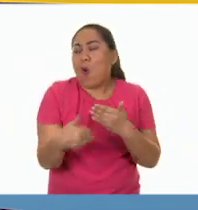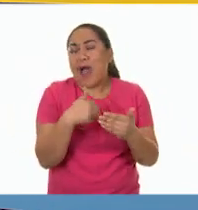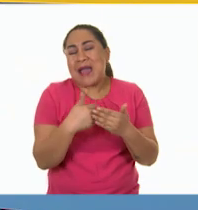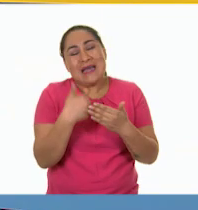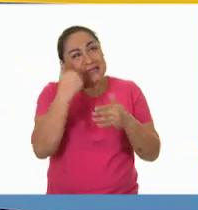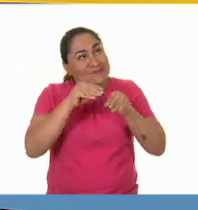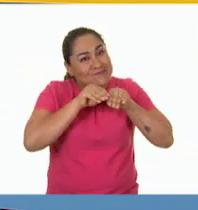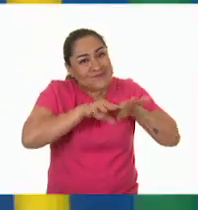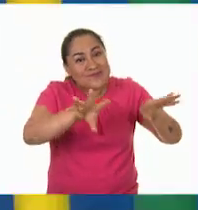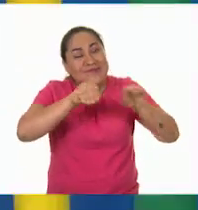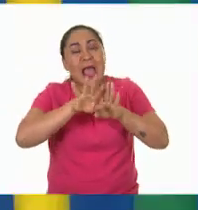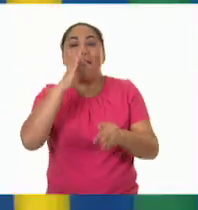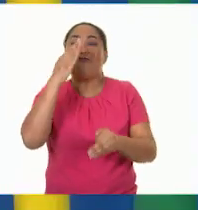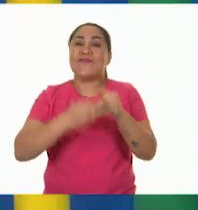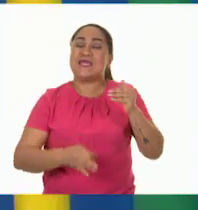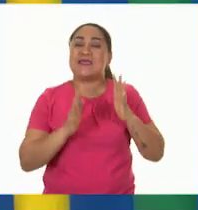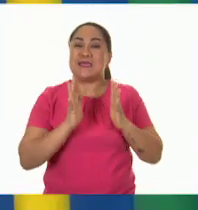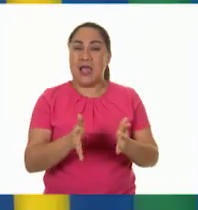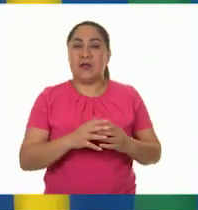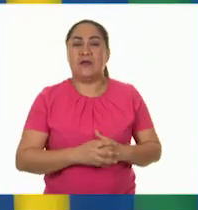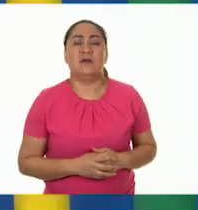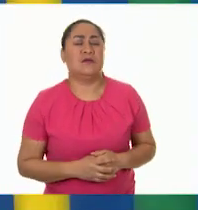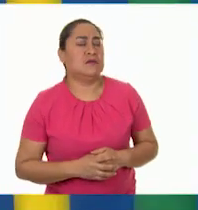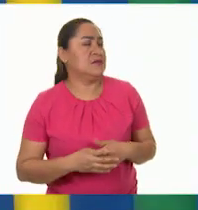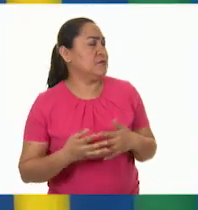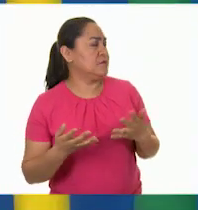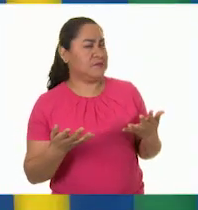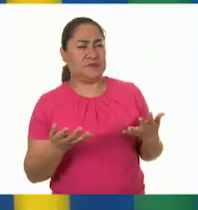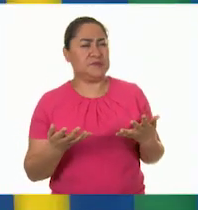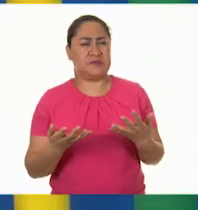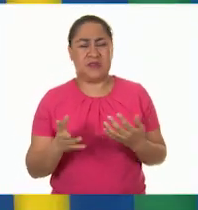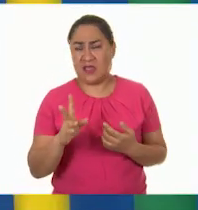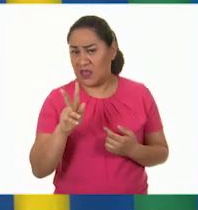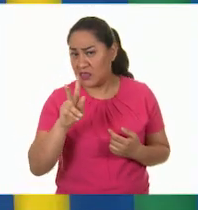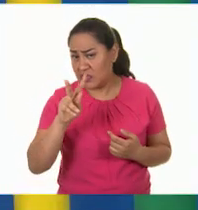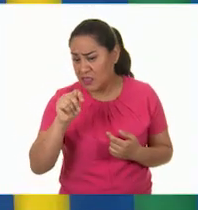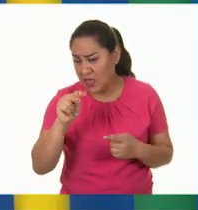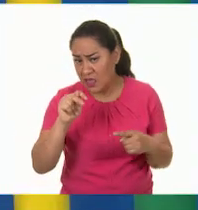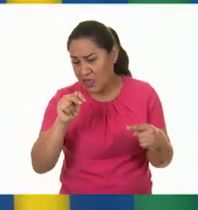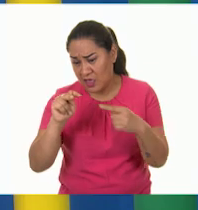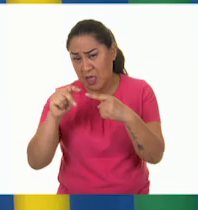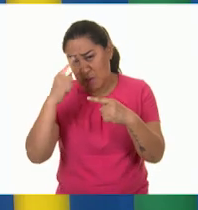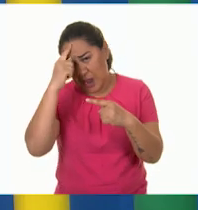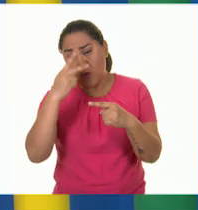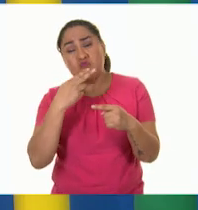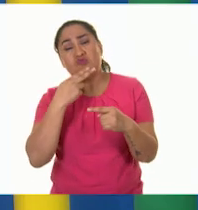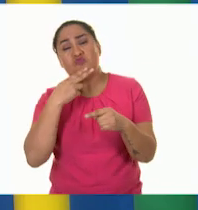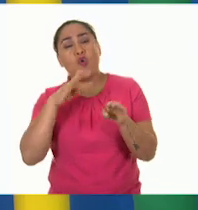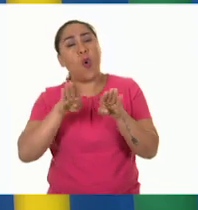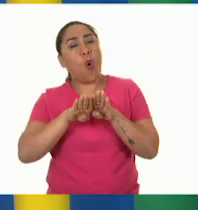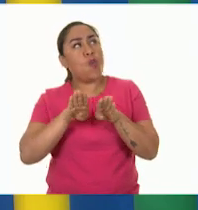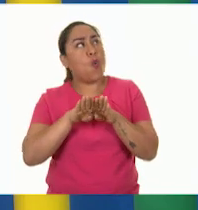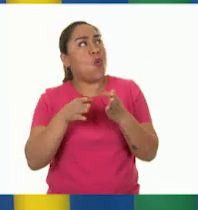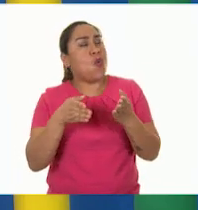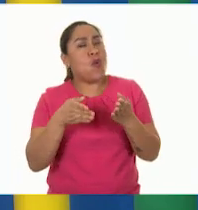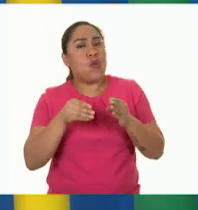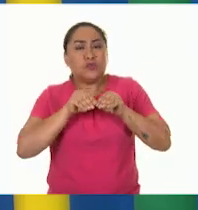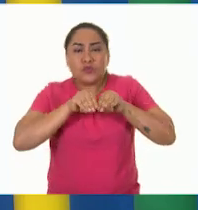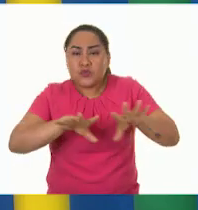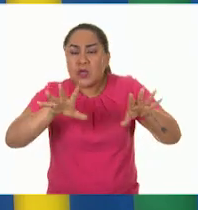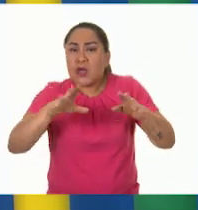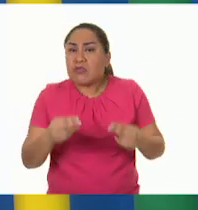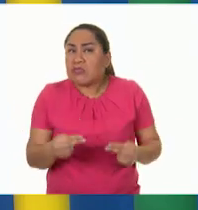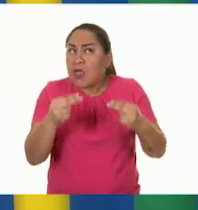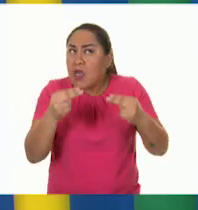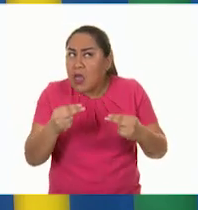promover los gobiernos. gobiernos. ¿Pero entonces la televisión solo se usó para promocionar productos e imponer